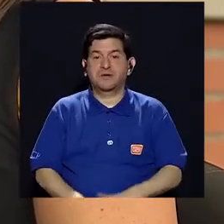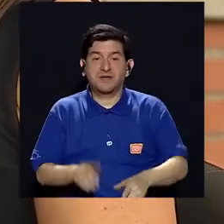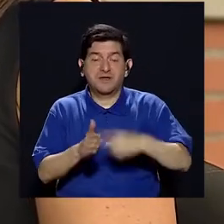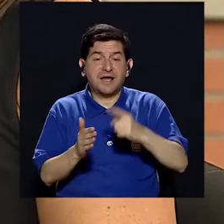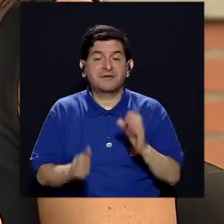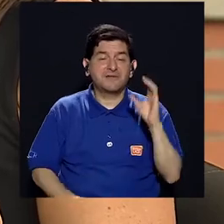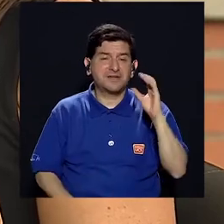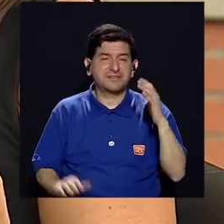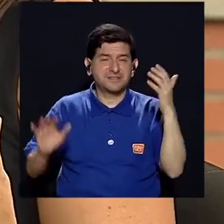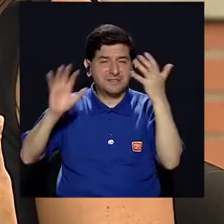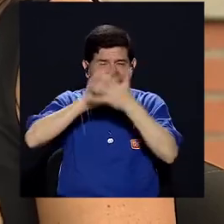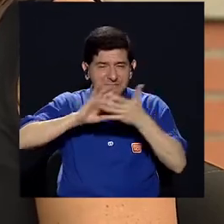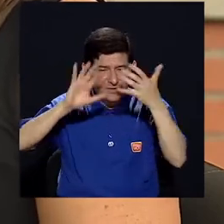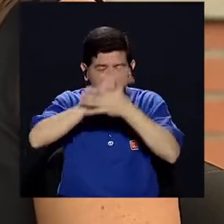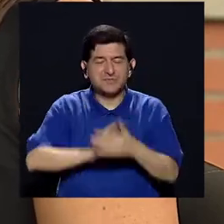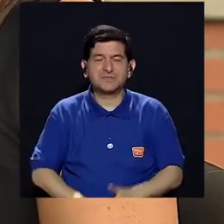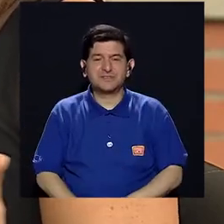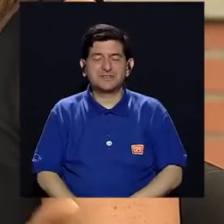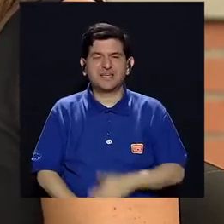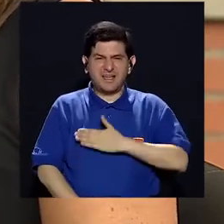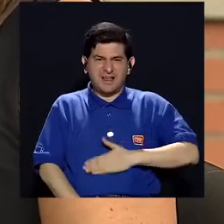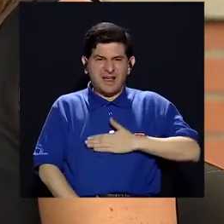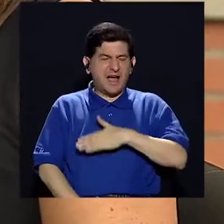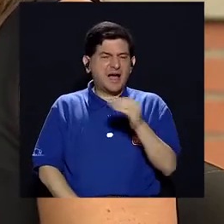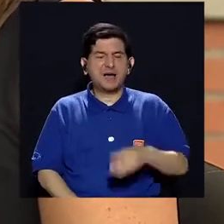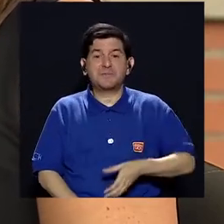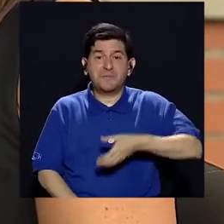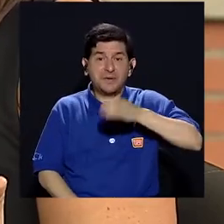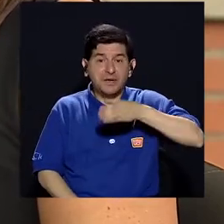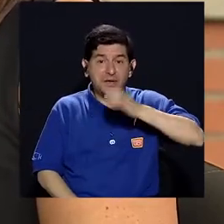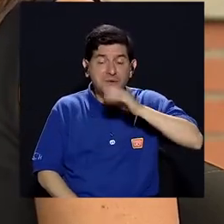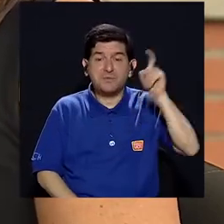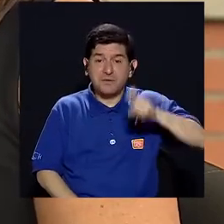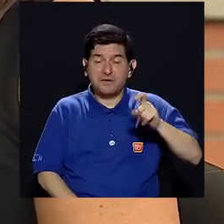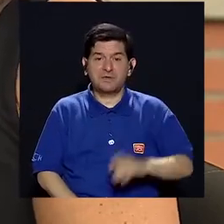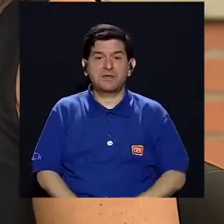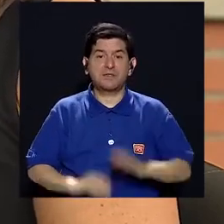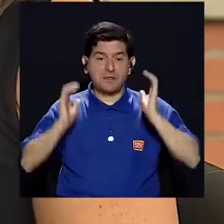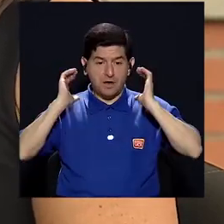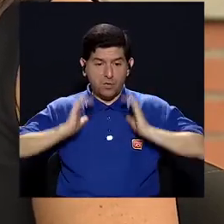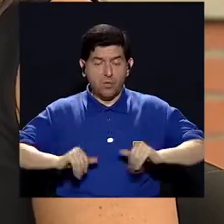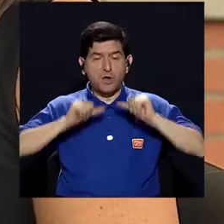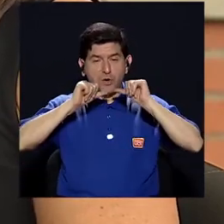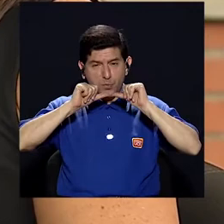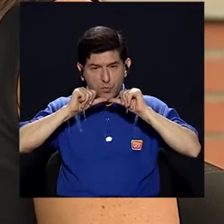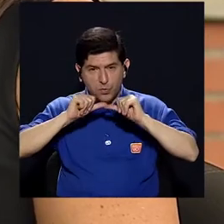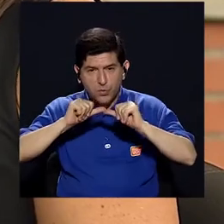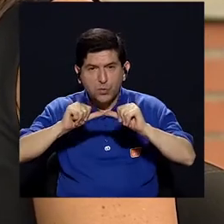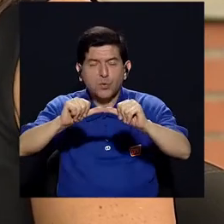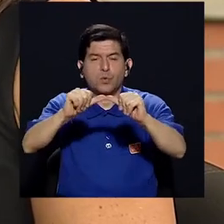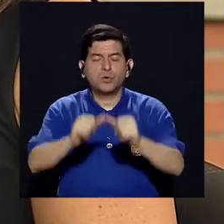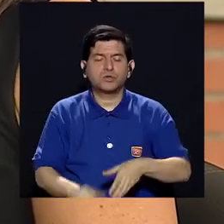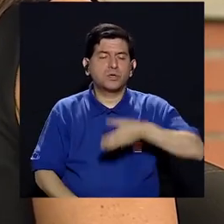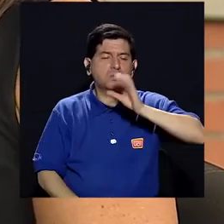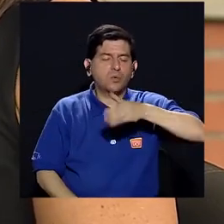confundir hambre con hidratación, entonces nuestro cuerpo también tiene que estar en constante